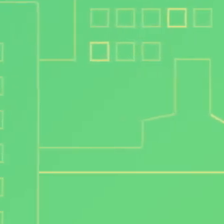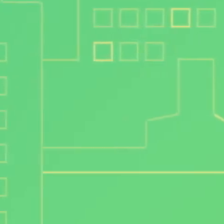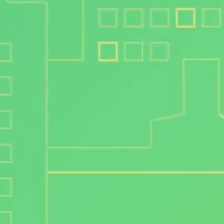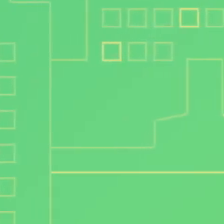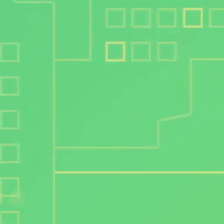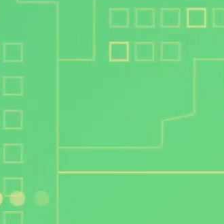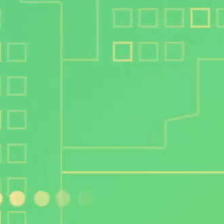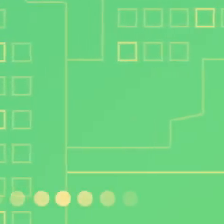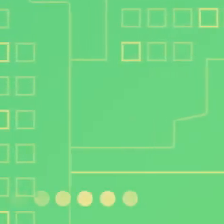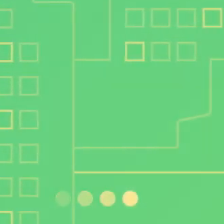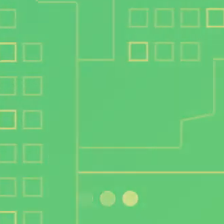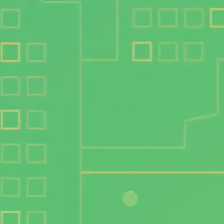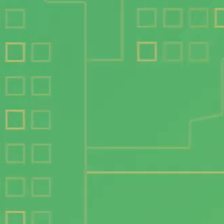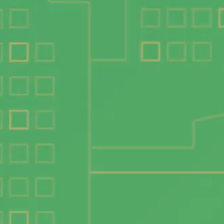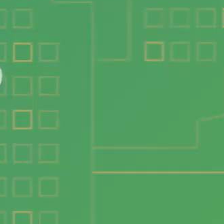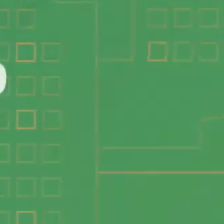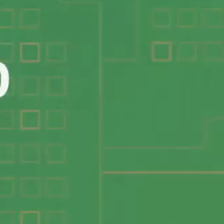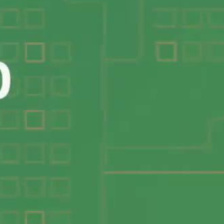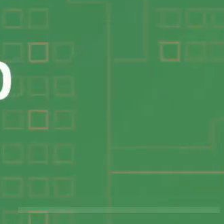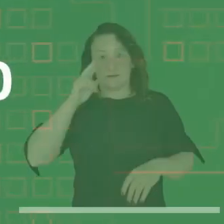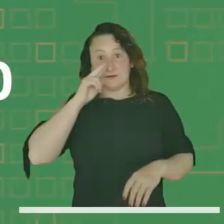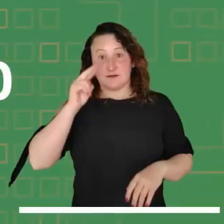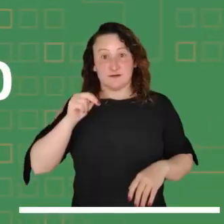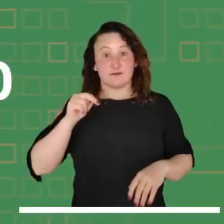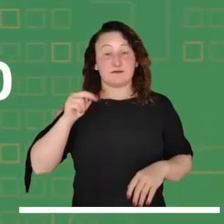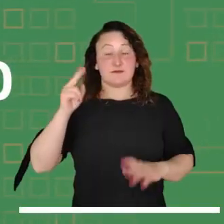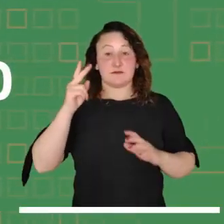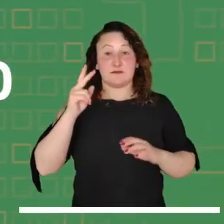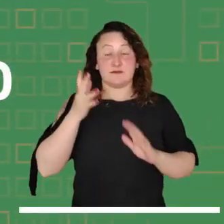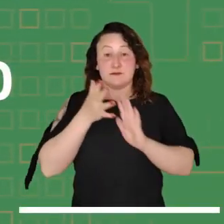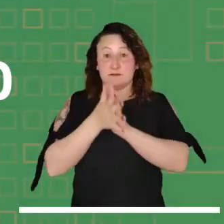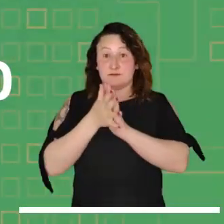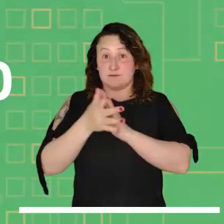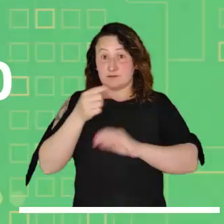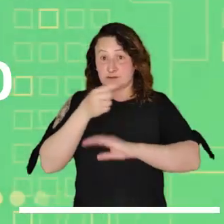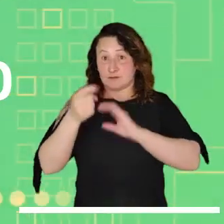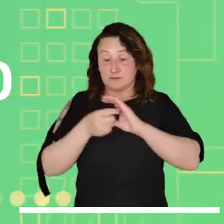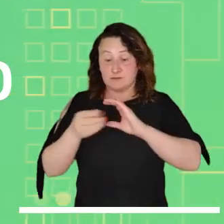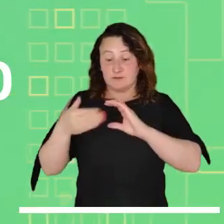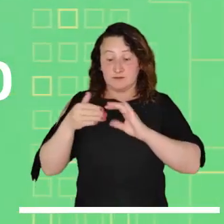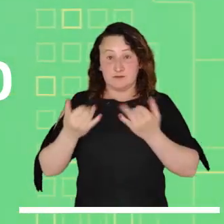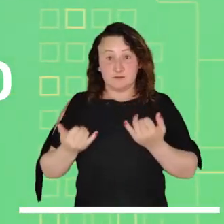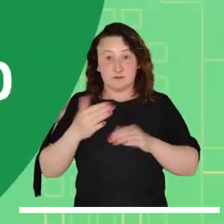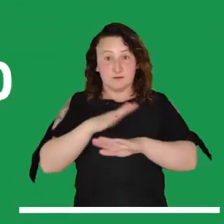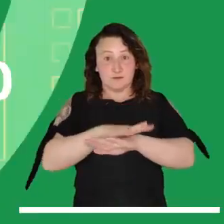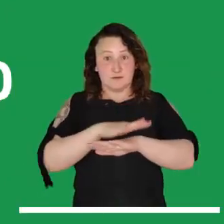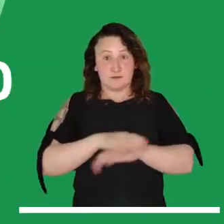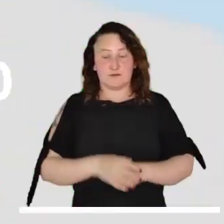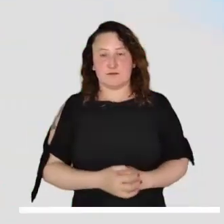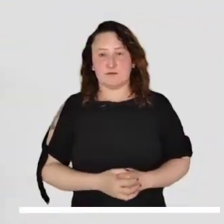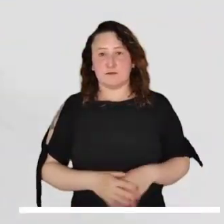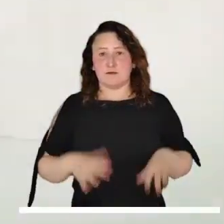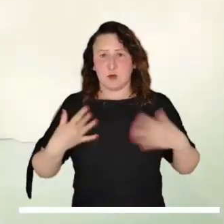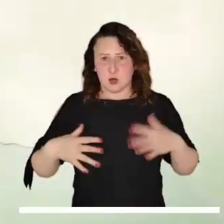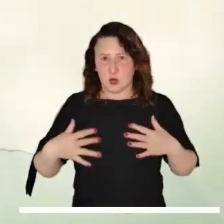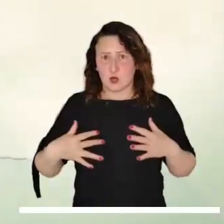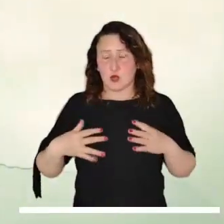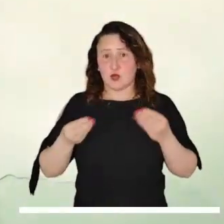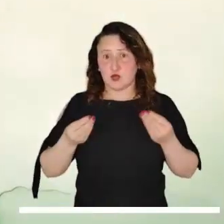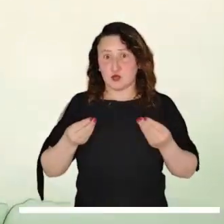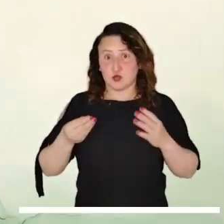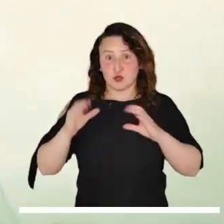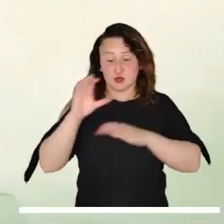Seguimos acompañándolos en este miércoles 14 de junio con la información meteorológica de la tarde. Bastante